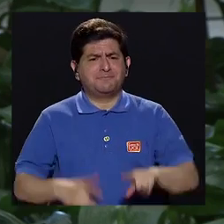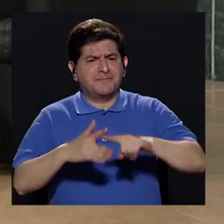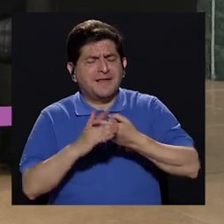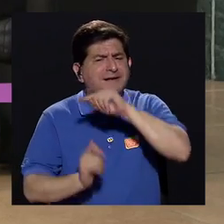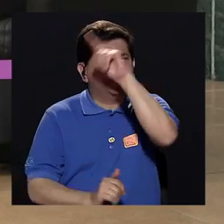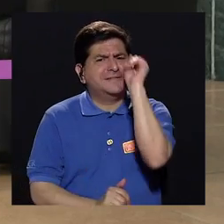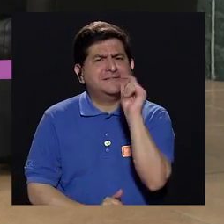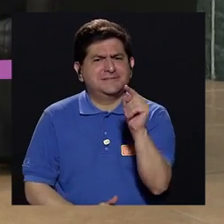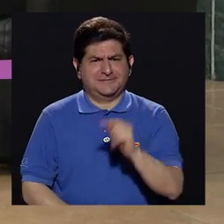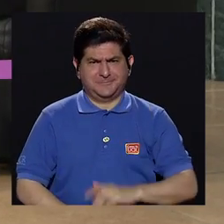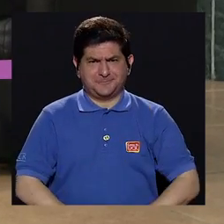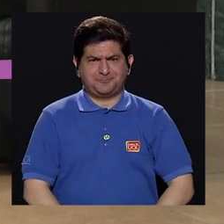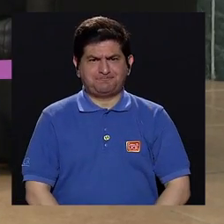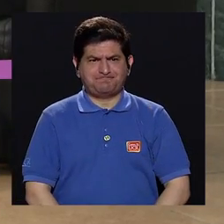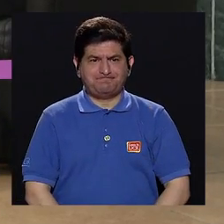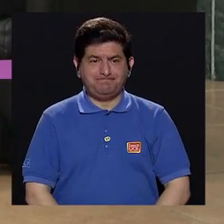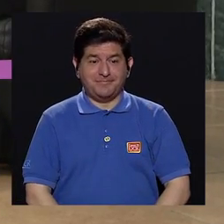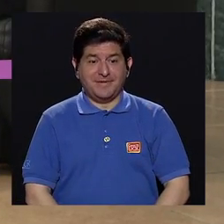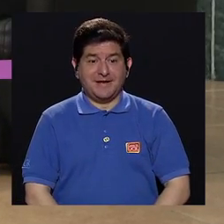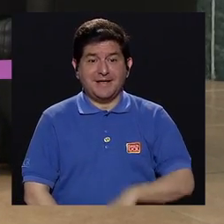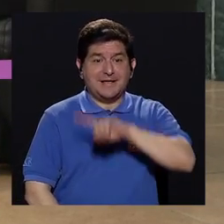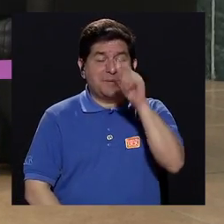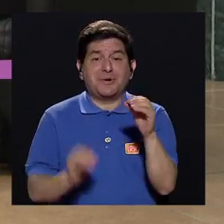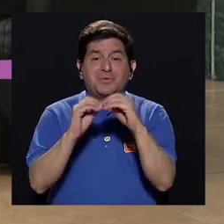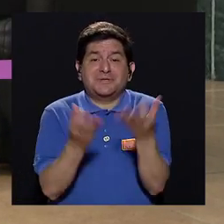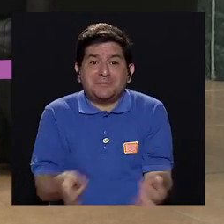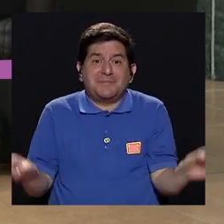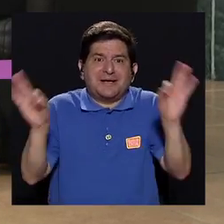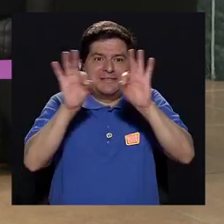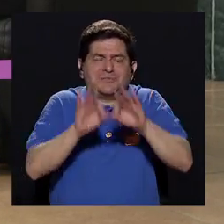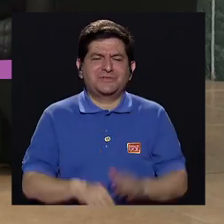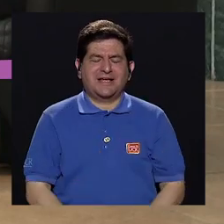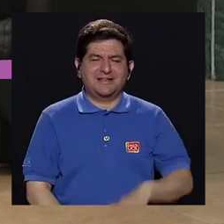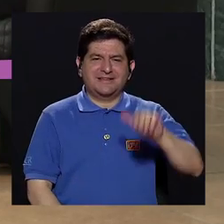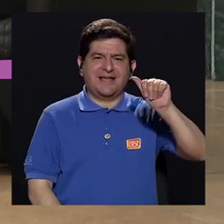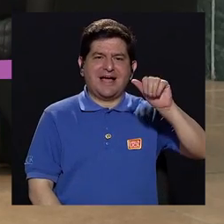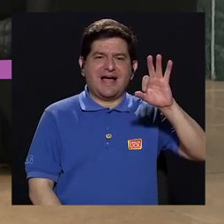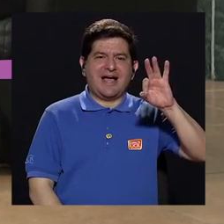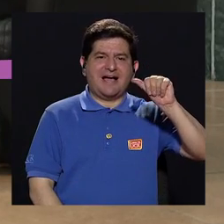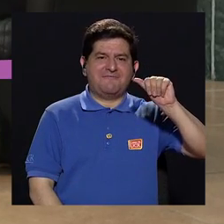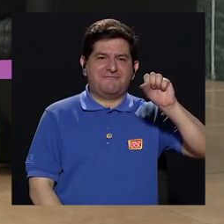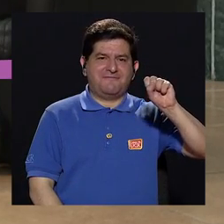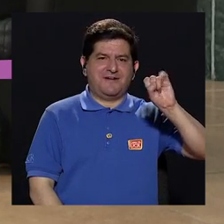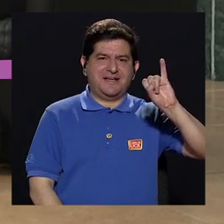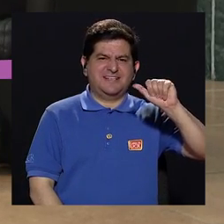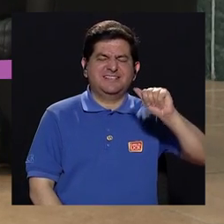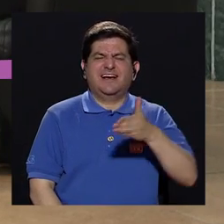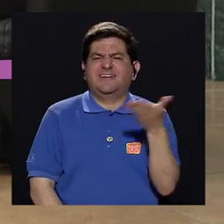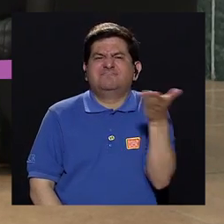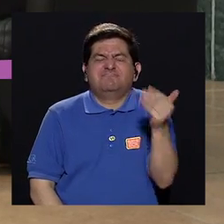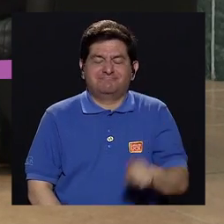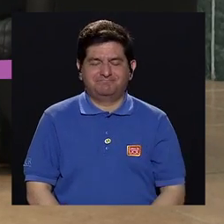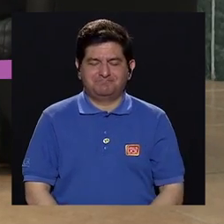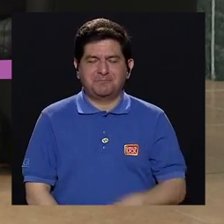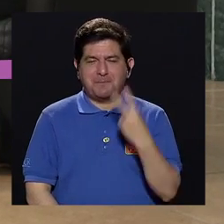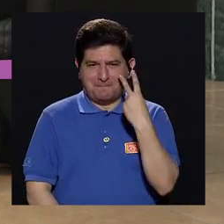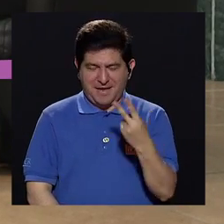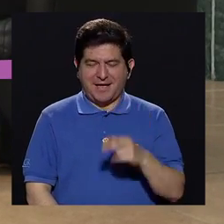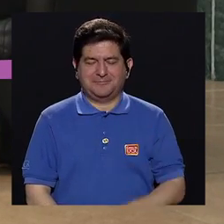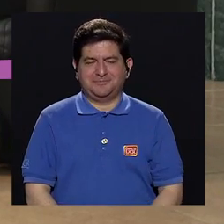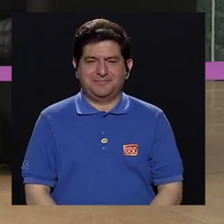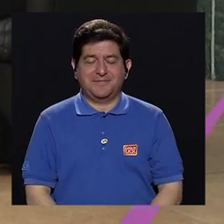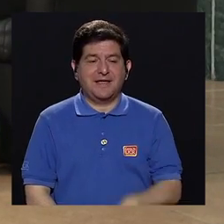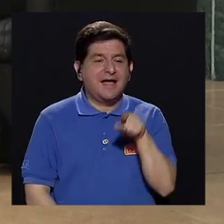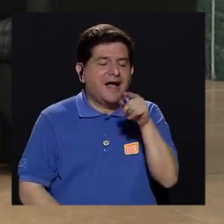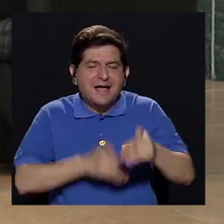comenzar preguntando, pues, la pregunta del millón. ¿Qué es? ¿Qué entendemos por afasia? Vamos a ver. La